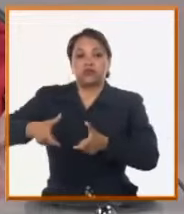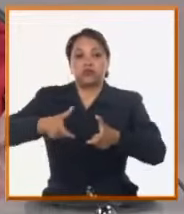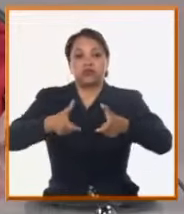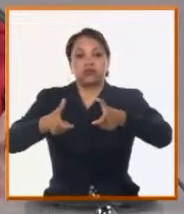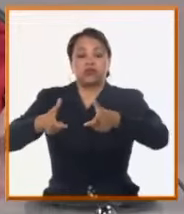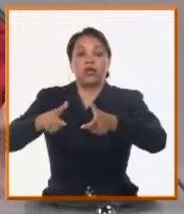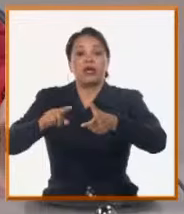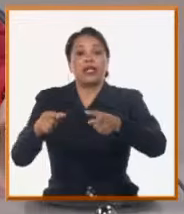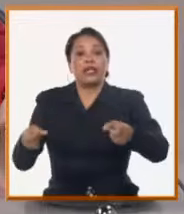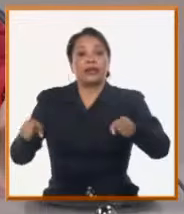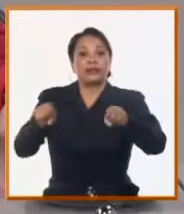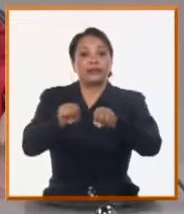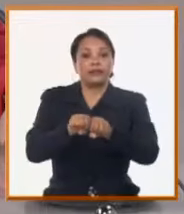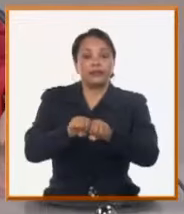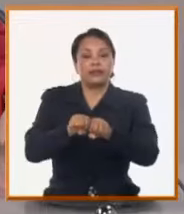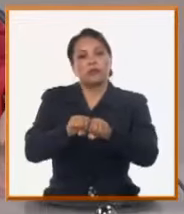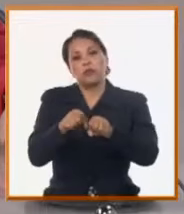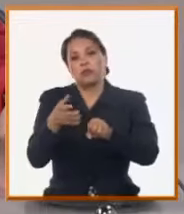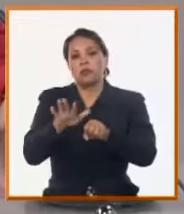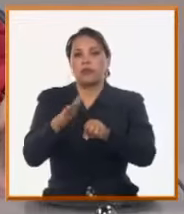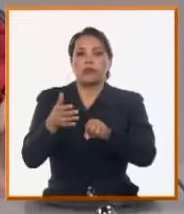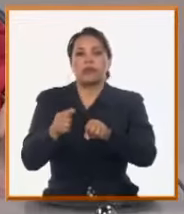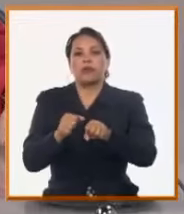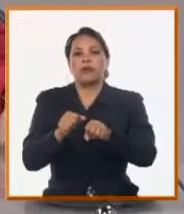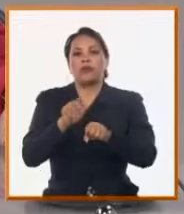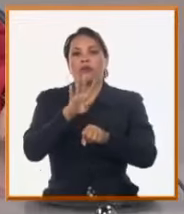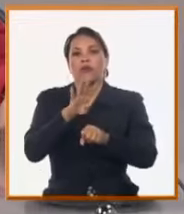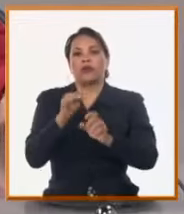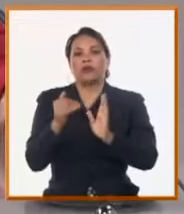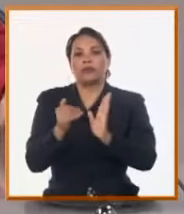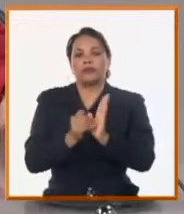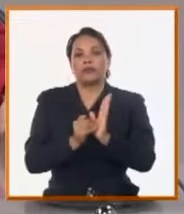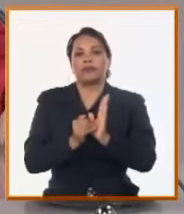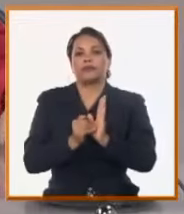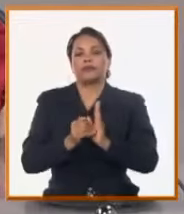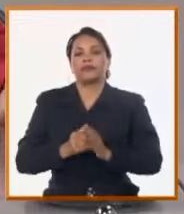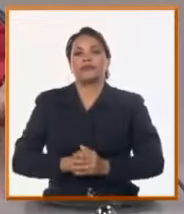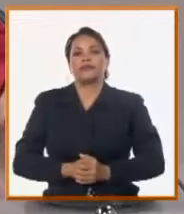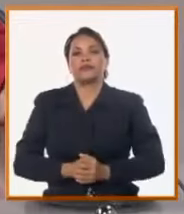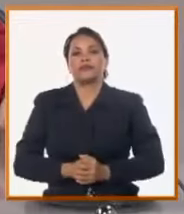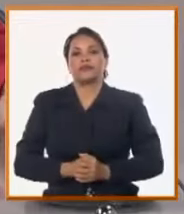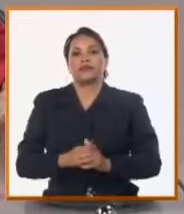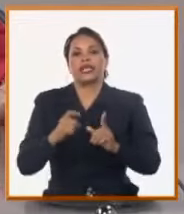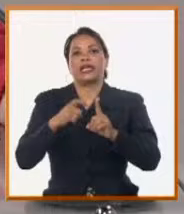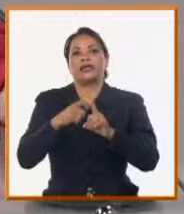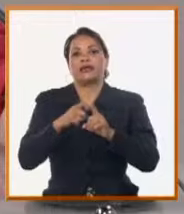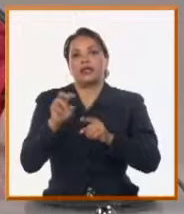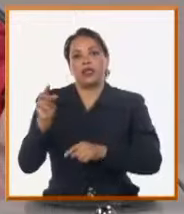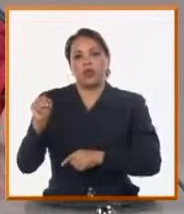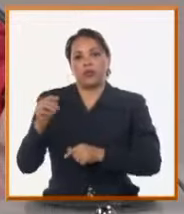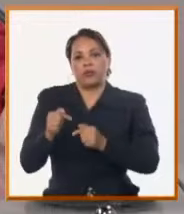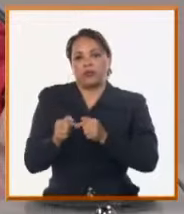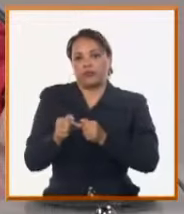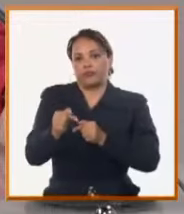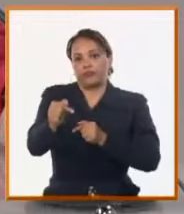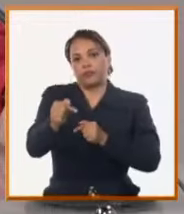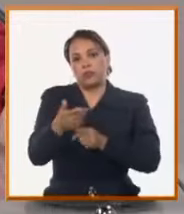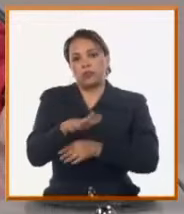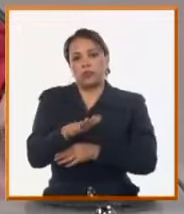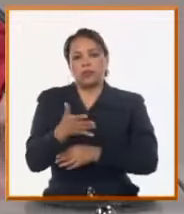tenemos casi 4.000 kilómetros aproximadamente de